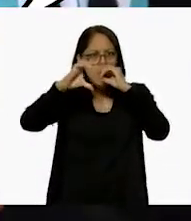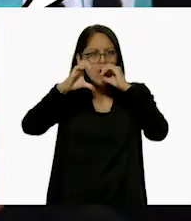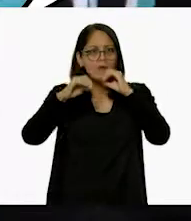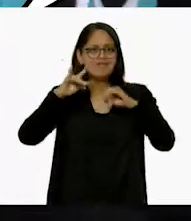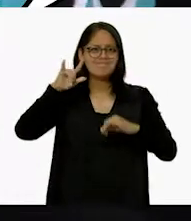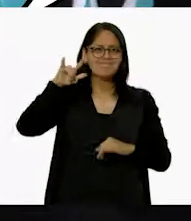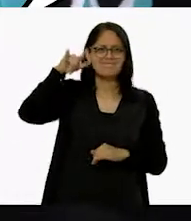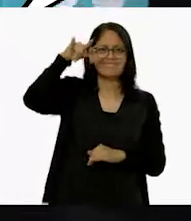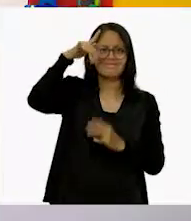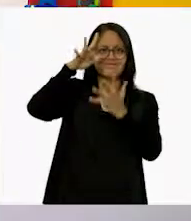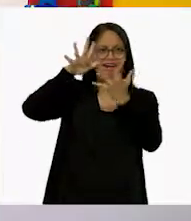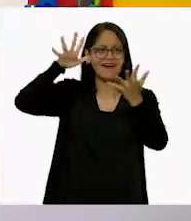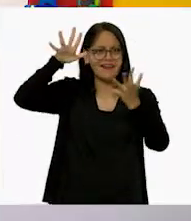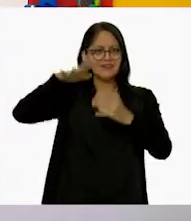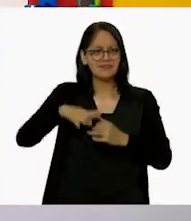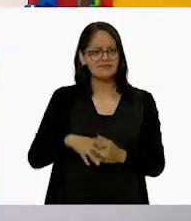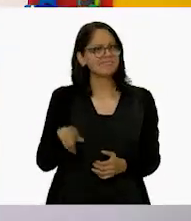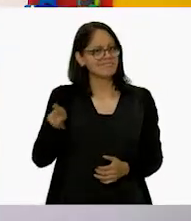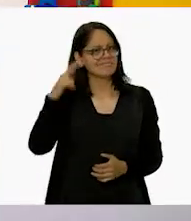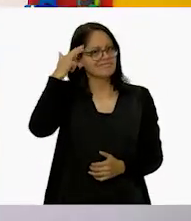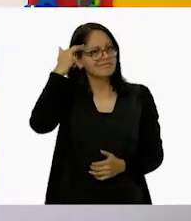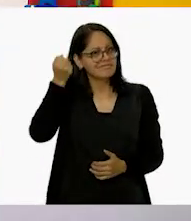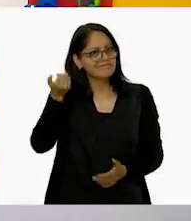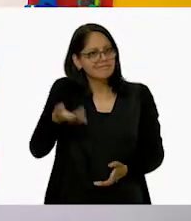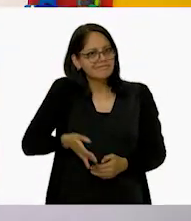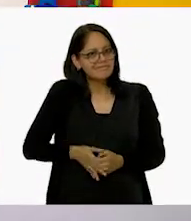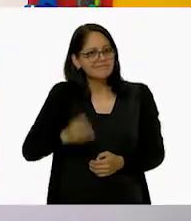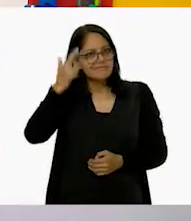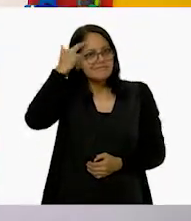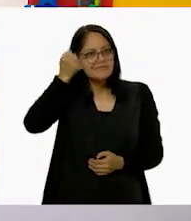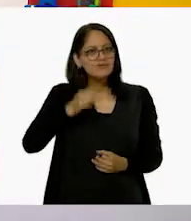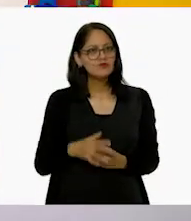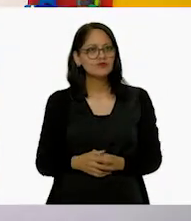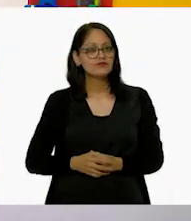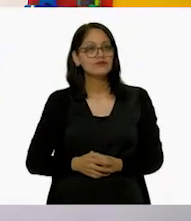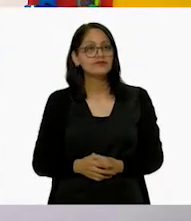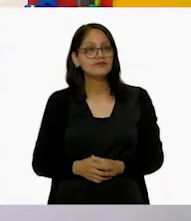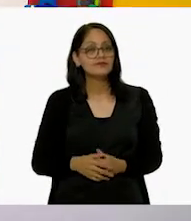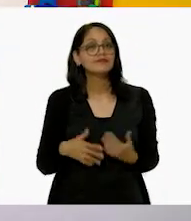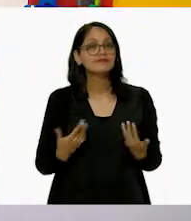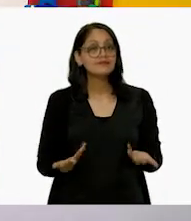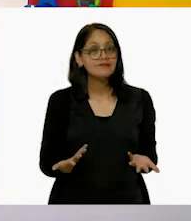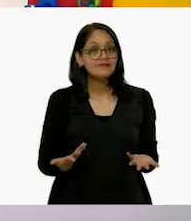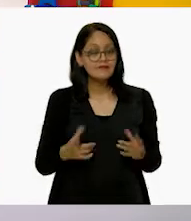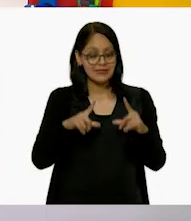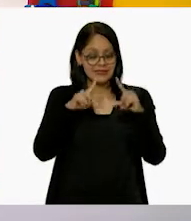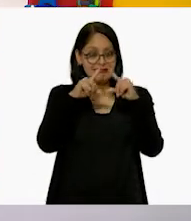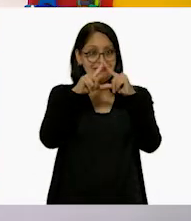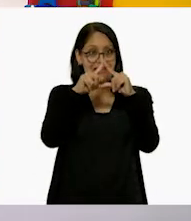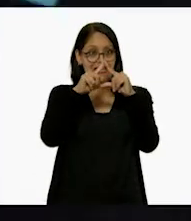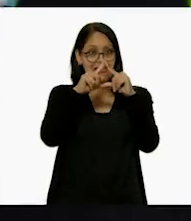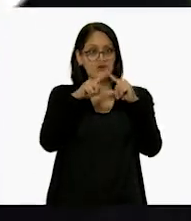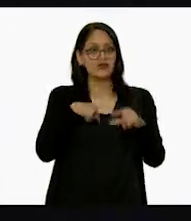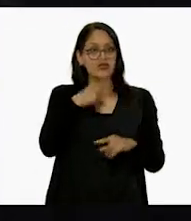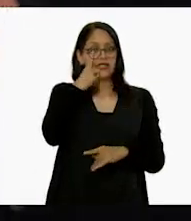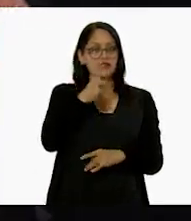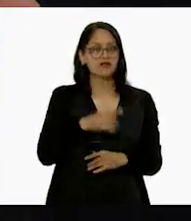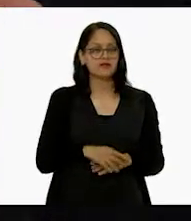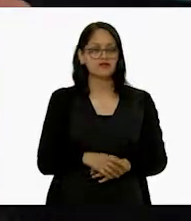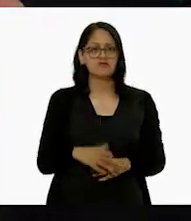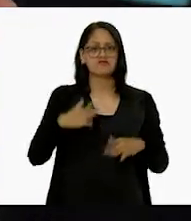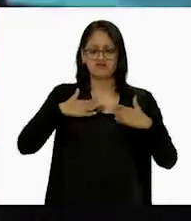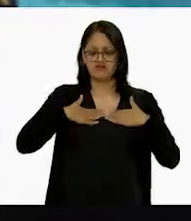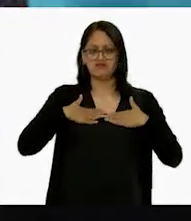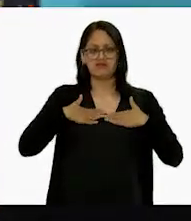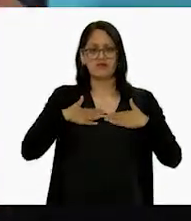de gran tamaño. Tenía razón. Tenía razón. Y el triángulo dijo que sin